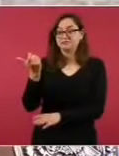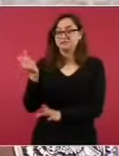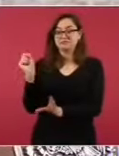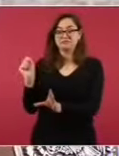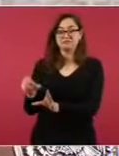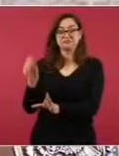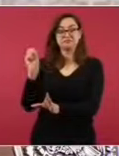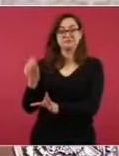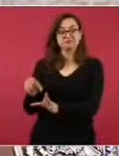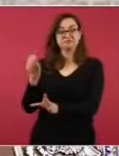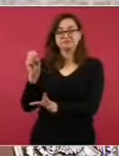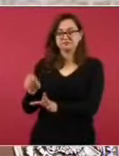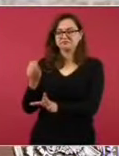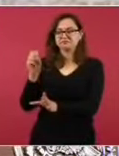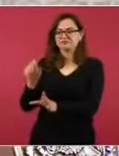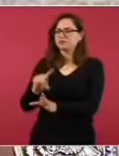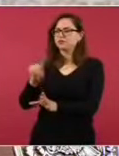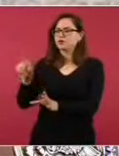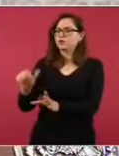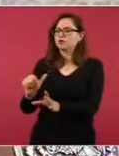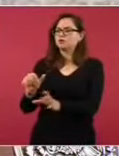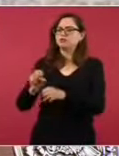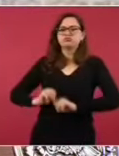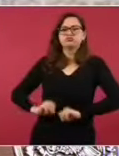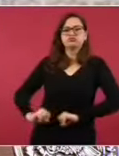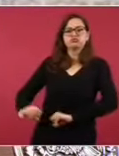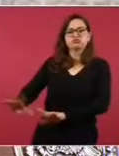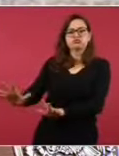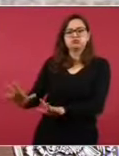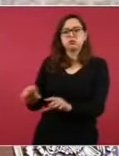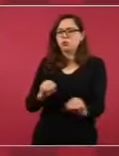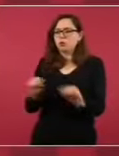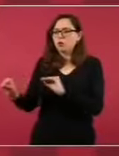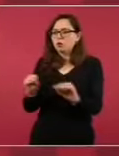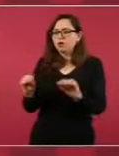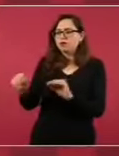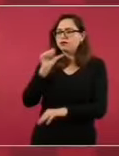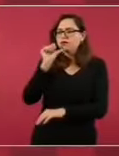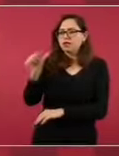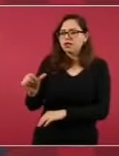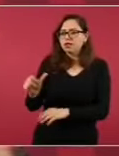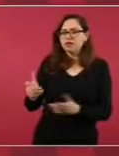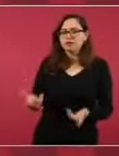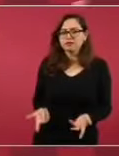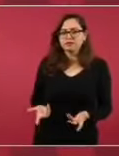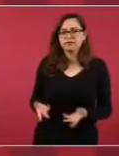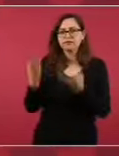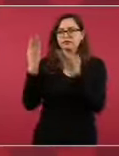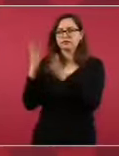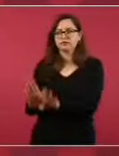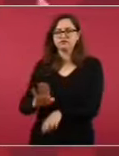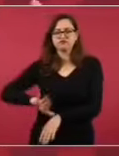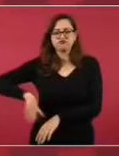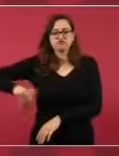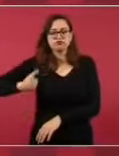quedando en los bancos